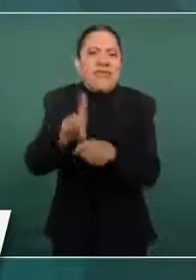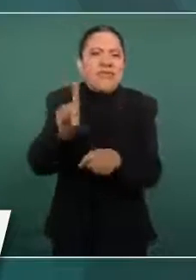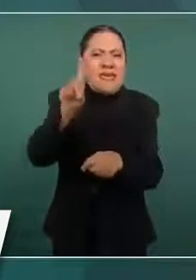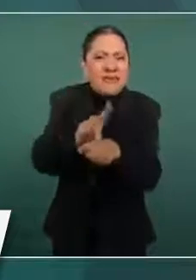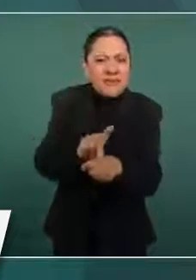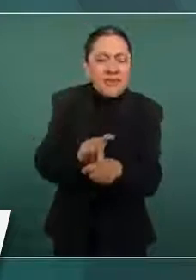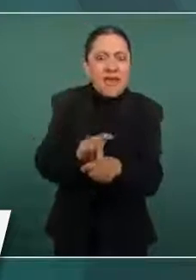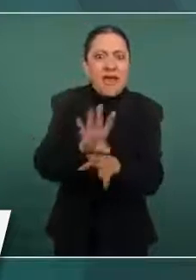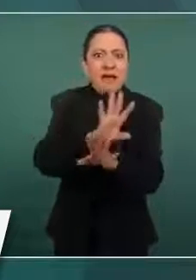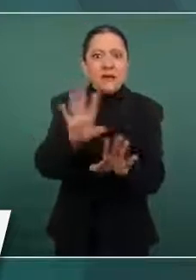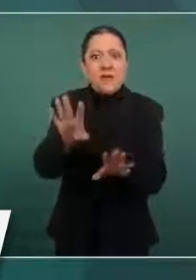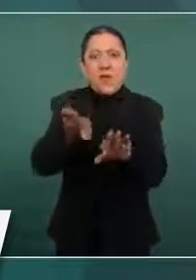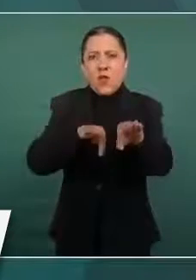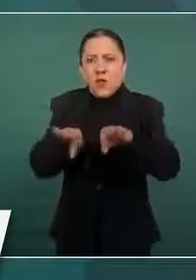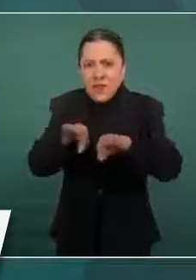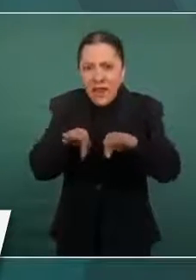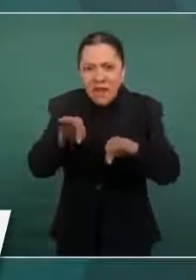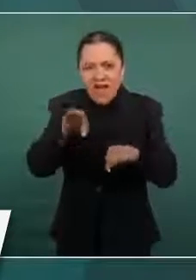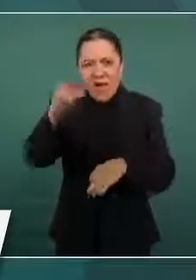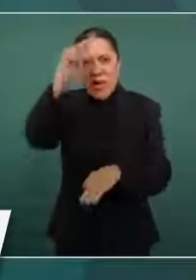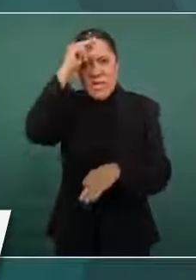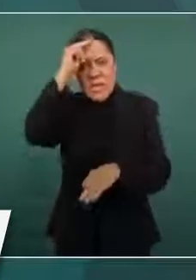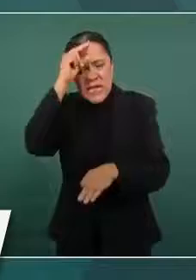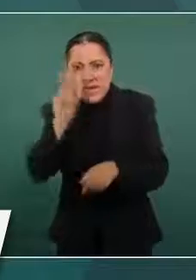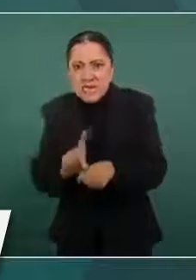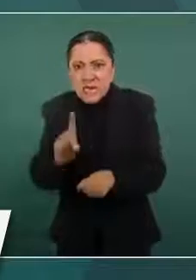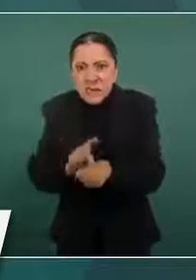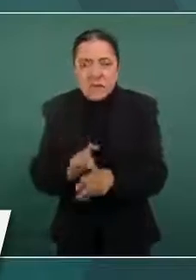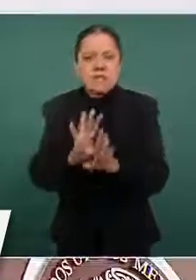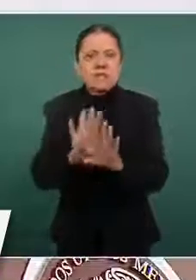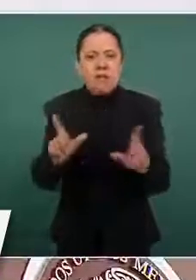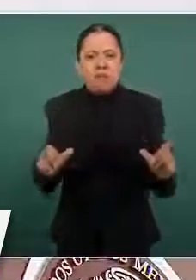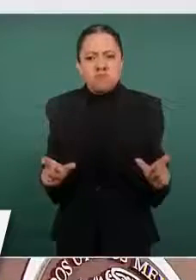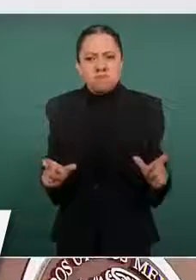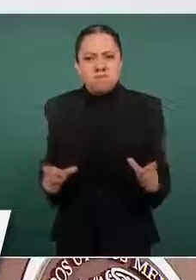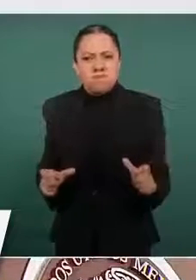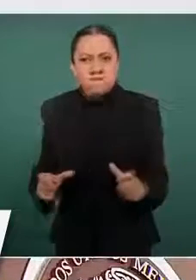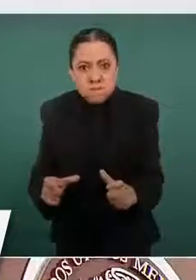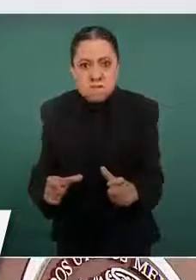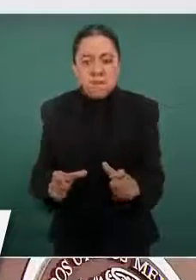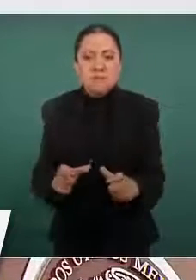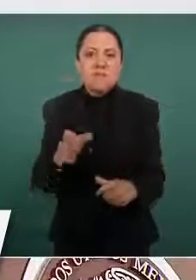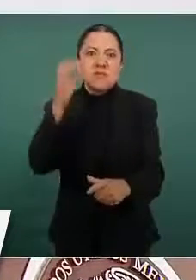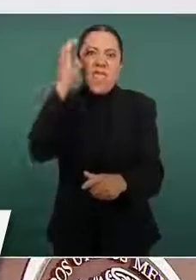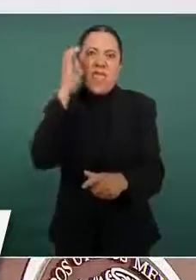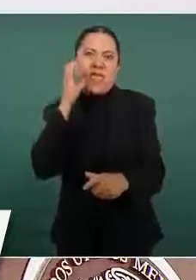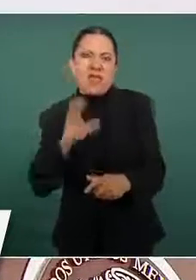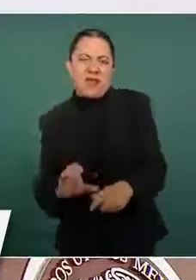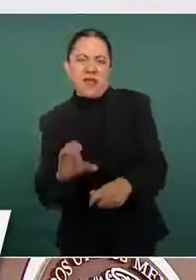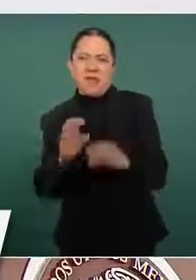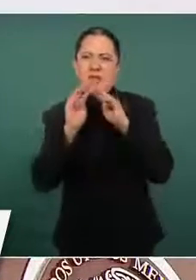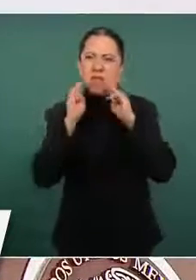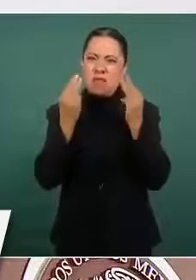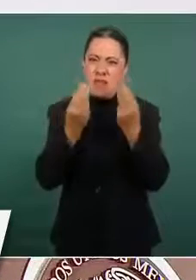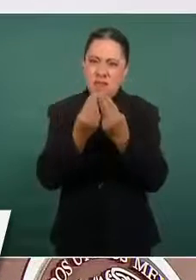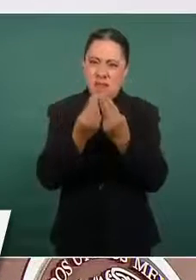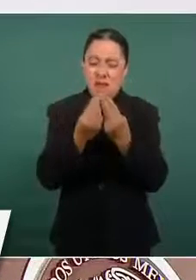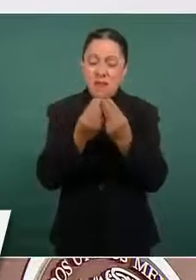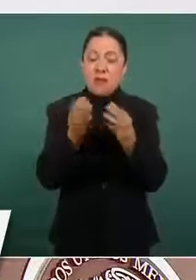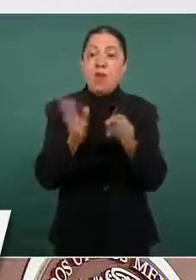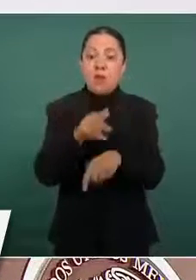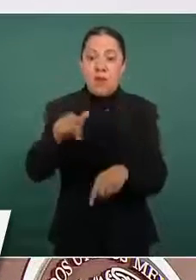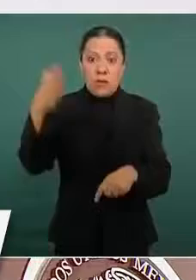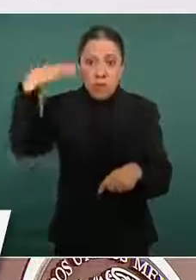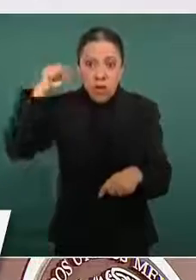inteligencia, cerramos margen de maniobra al crimen organizado, porque en Morelos no